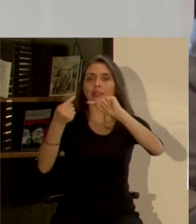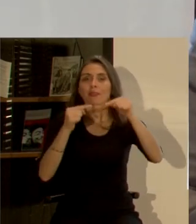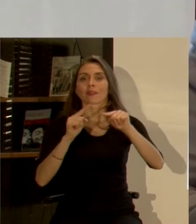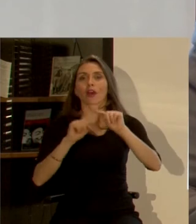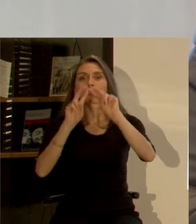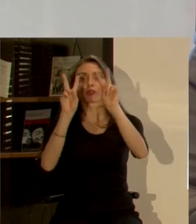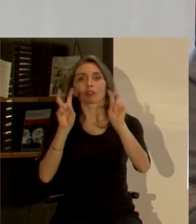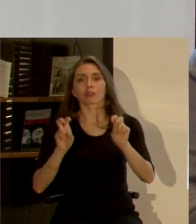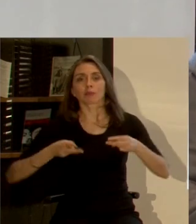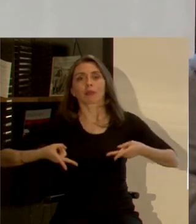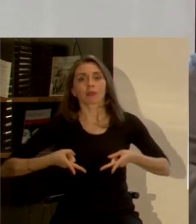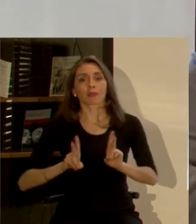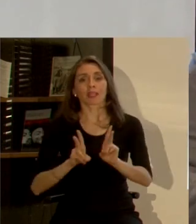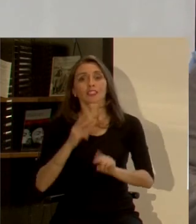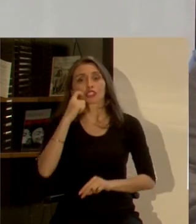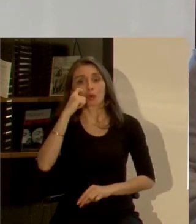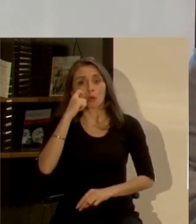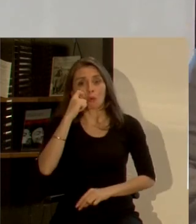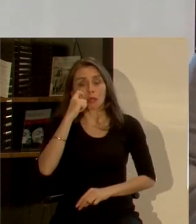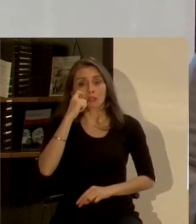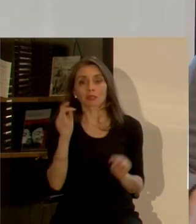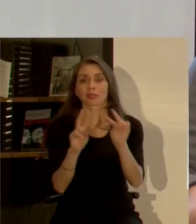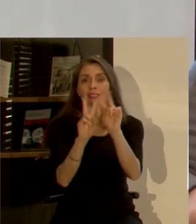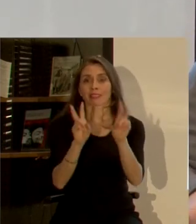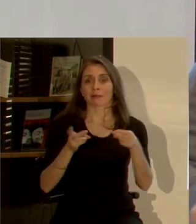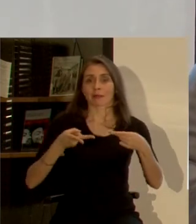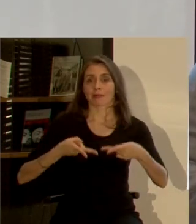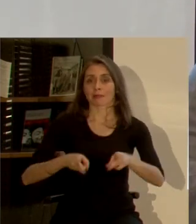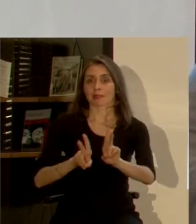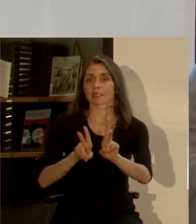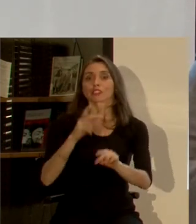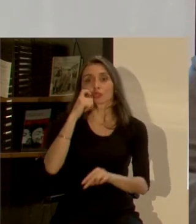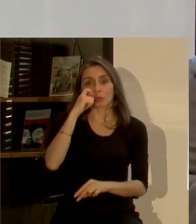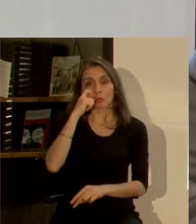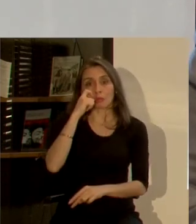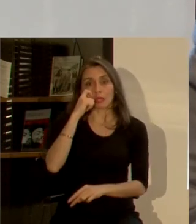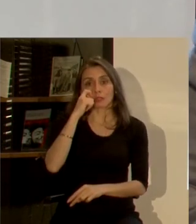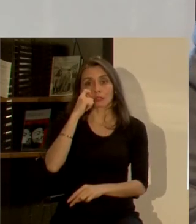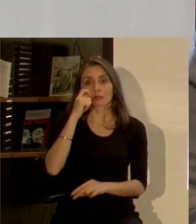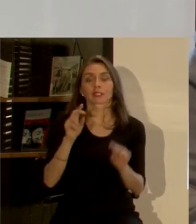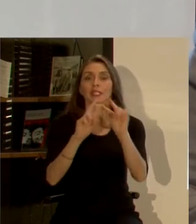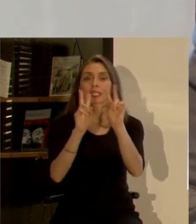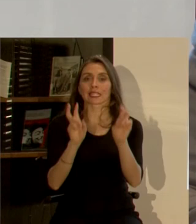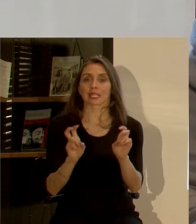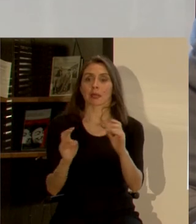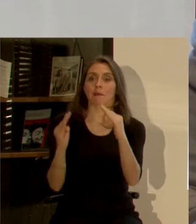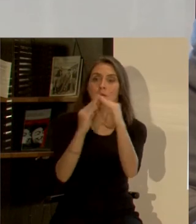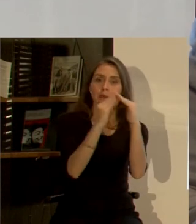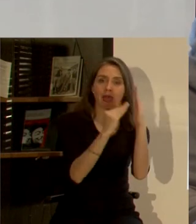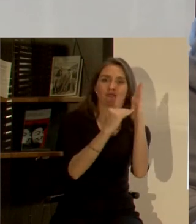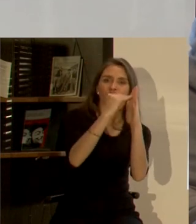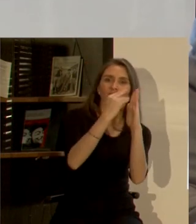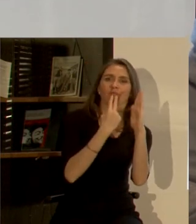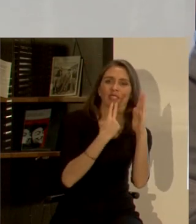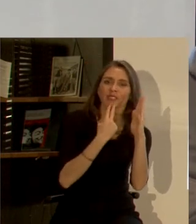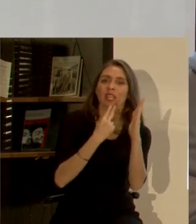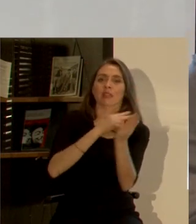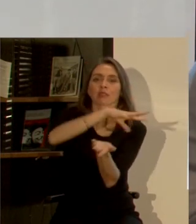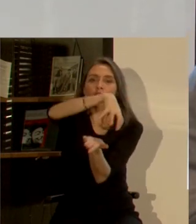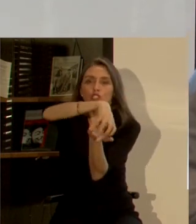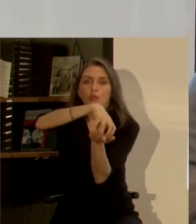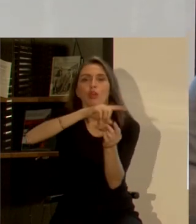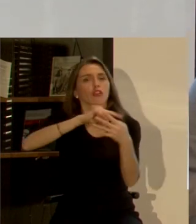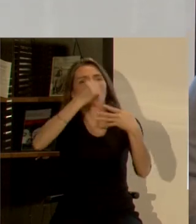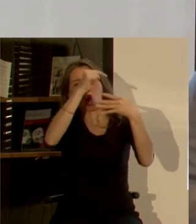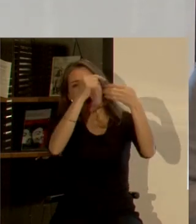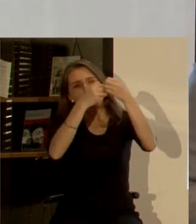los temas de materia de derechos humanos porque en materia de derechos humanos no solamente en materia de vivienda y urbanismo sino que en todos los